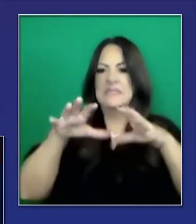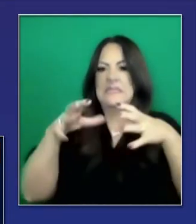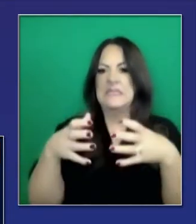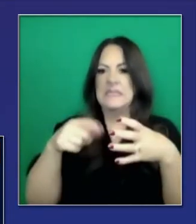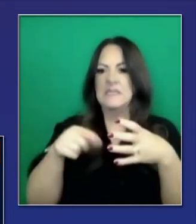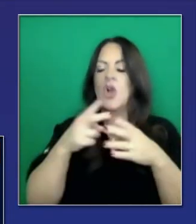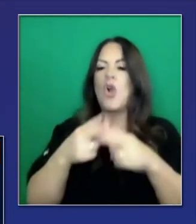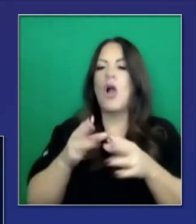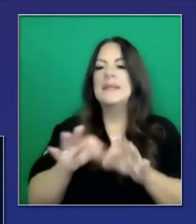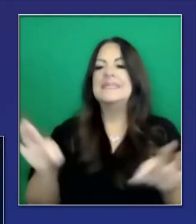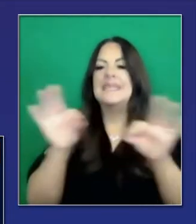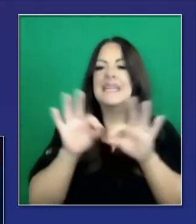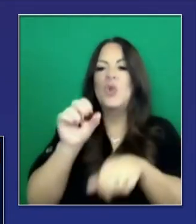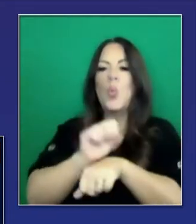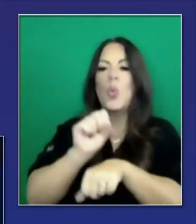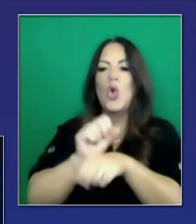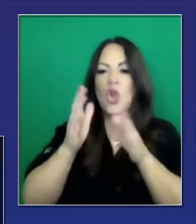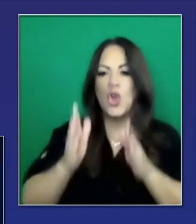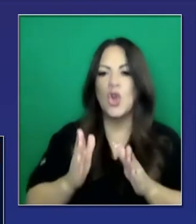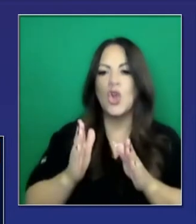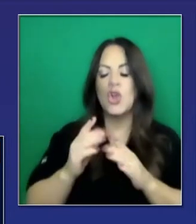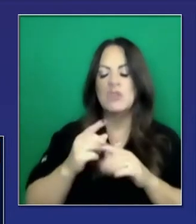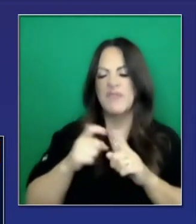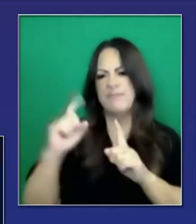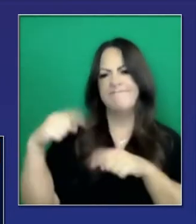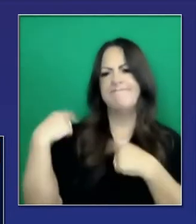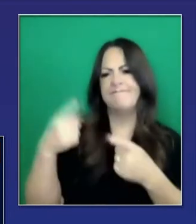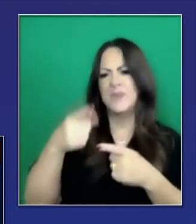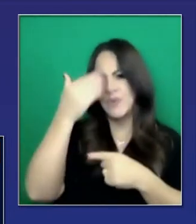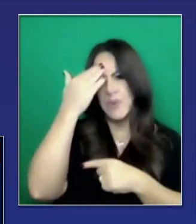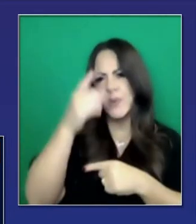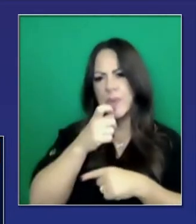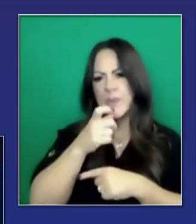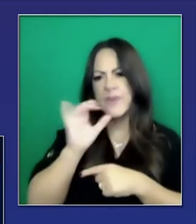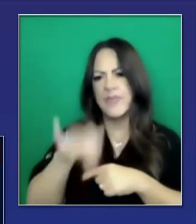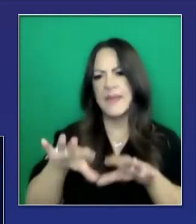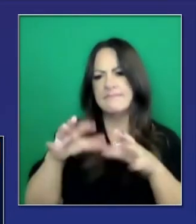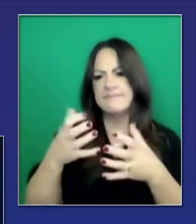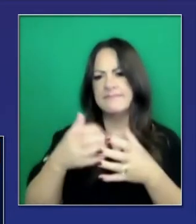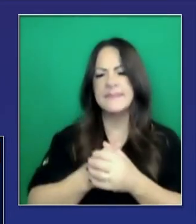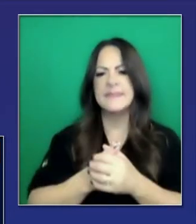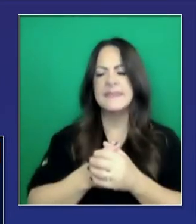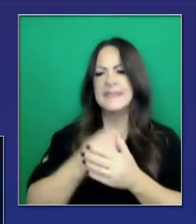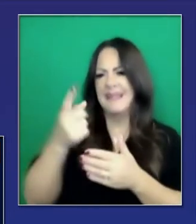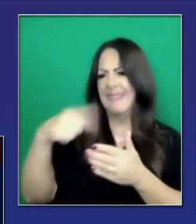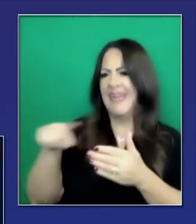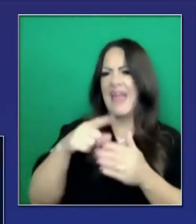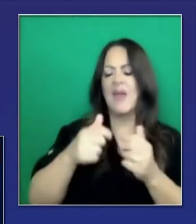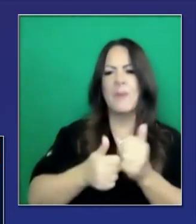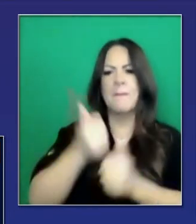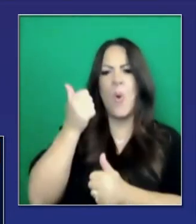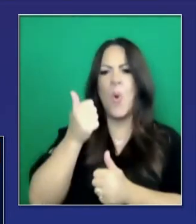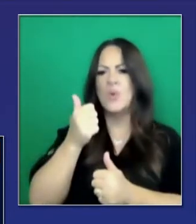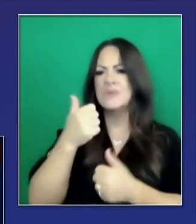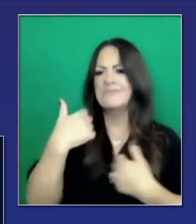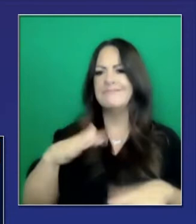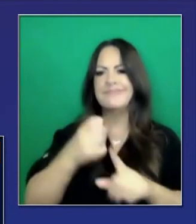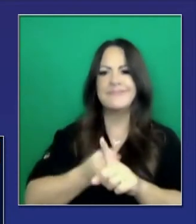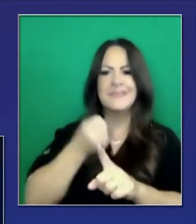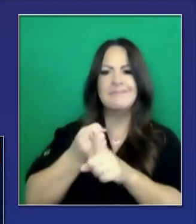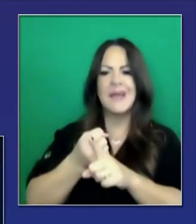que tiene que ver con la comida. Esos son los esenciales. Eso es importante y lo supimos desde el comienzo de la pandemia. Y eso